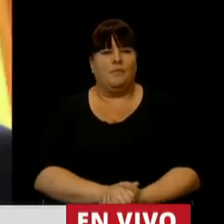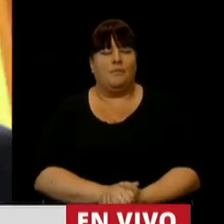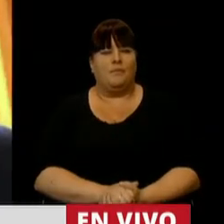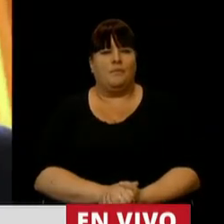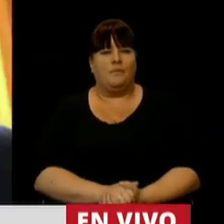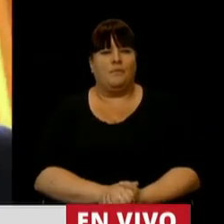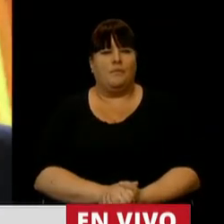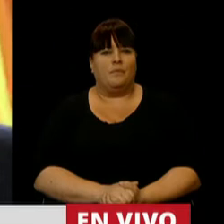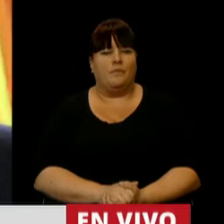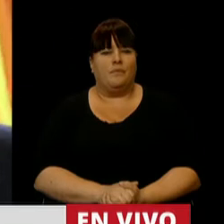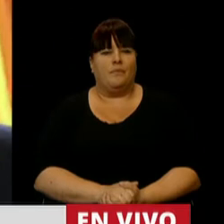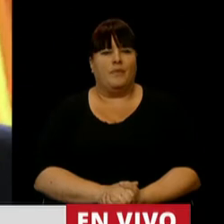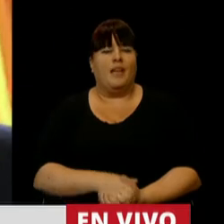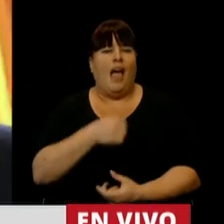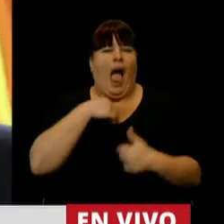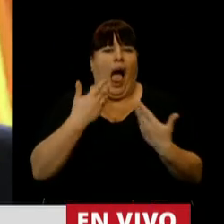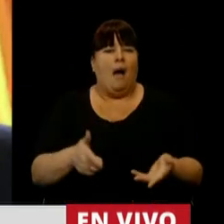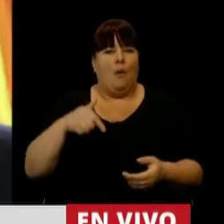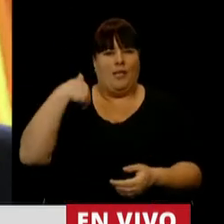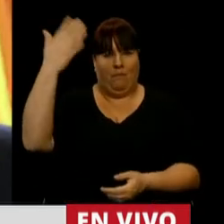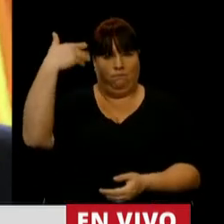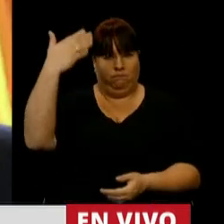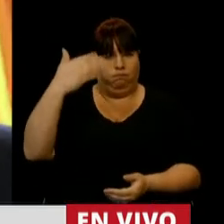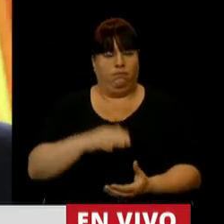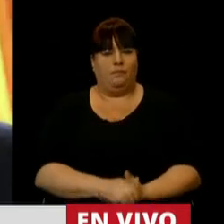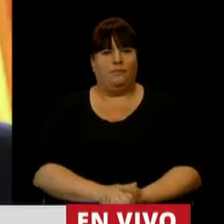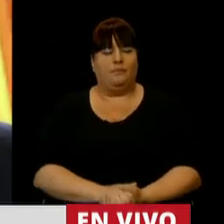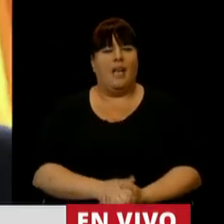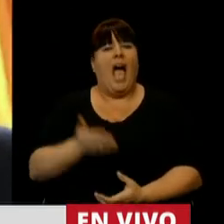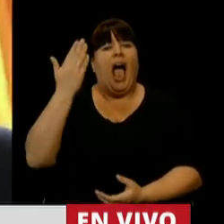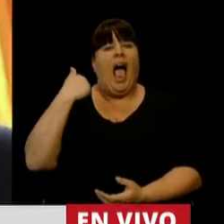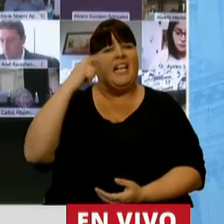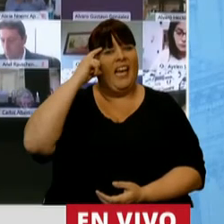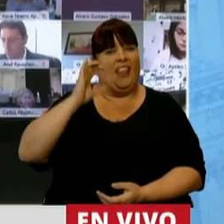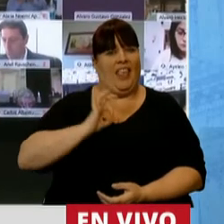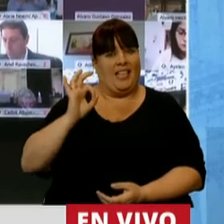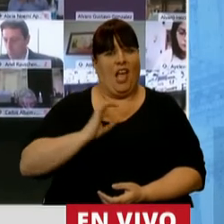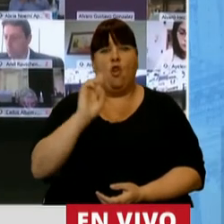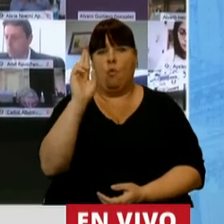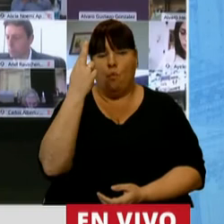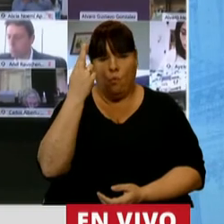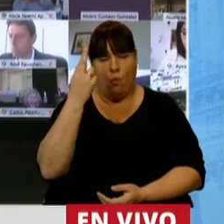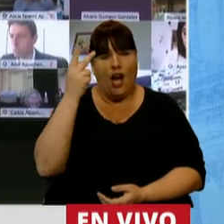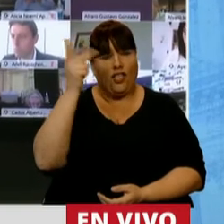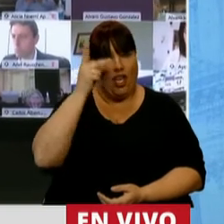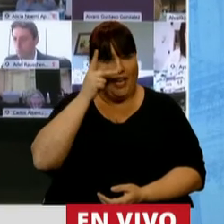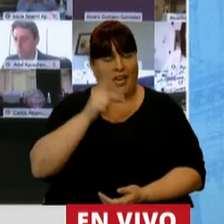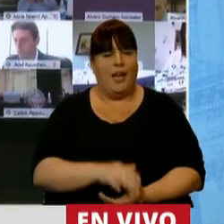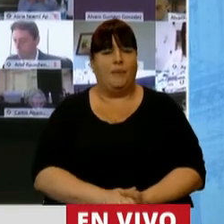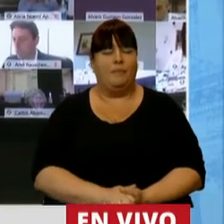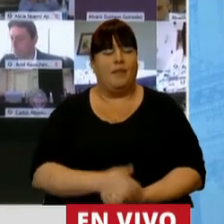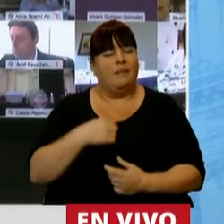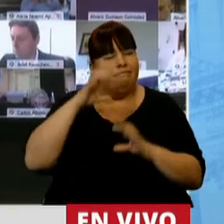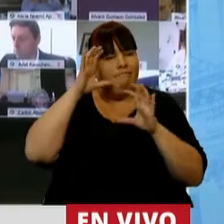decir algunas palabras. Ayer se cumplieron 10 años del fallecimiento de Néstor Kirchner,